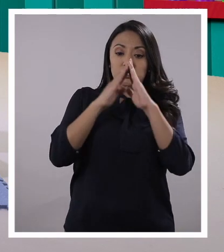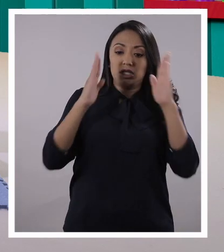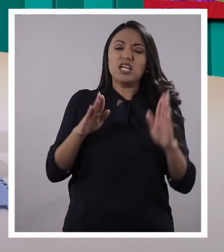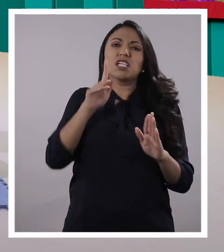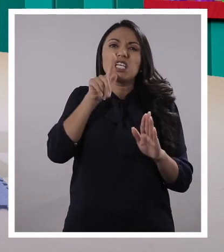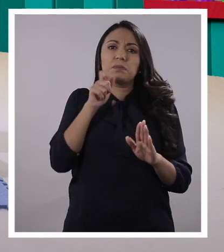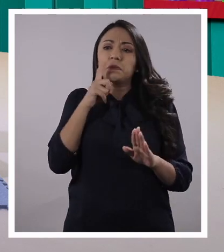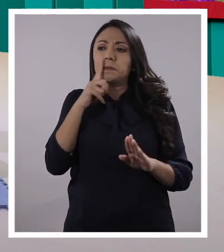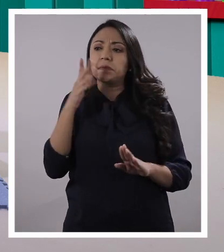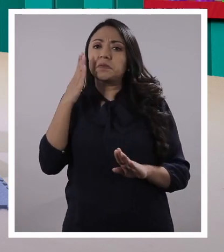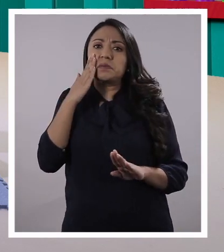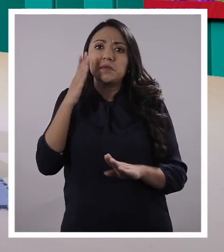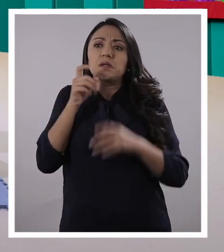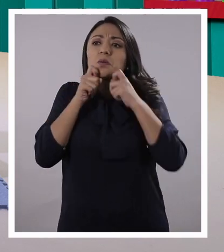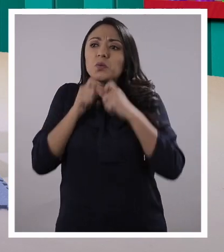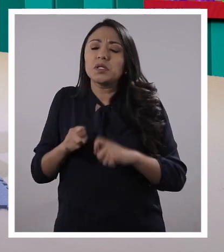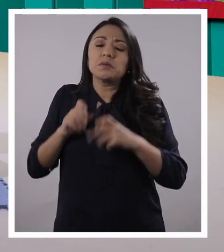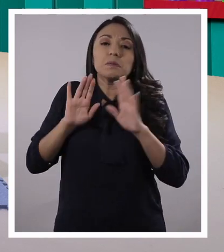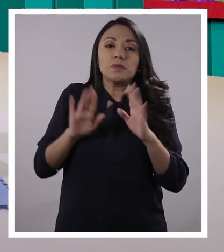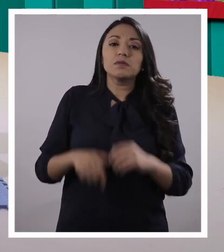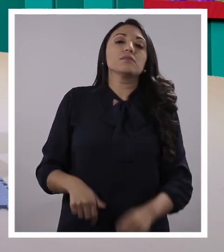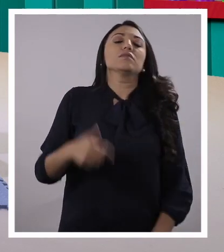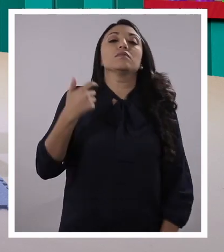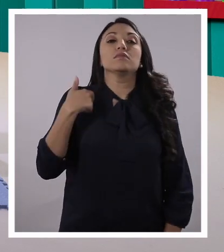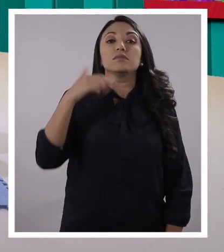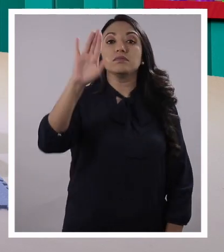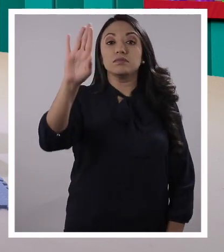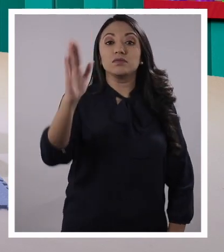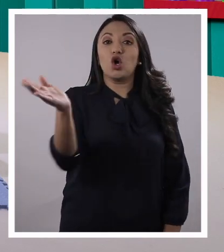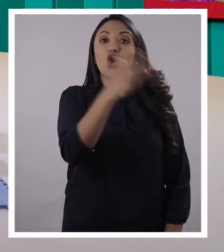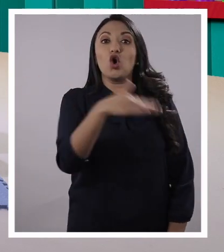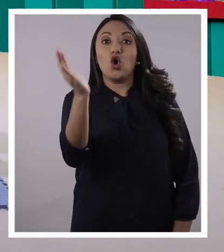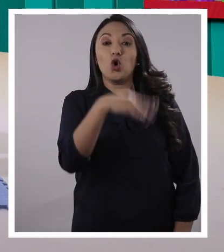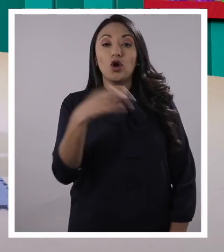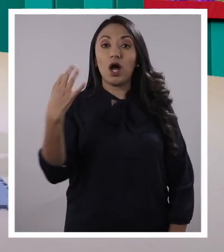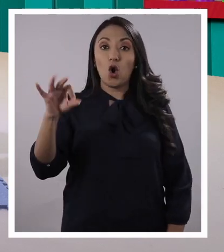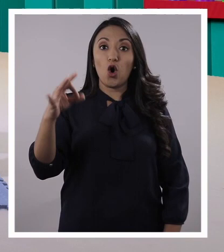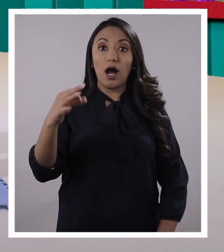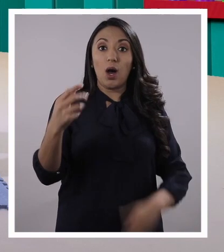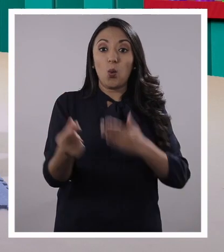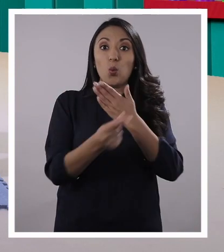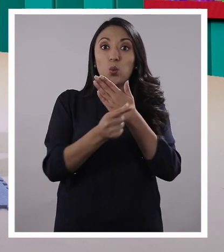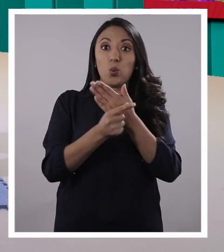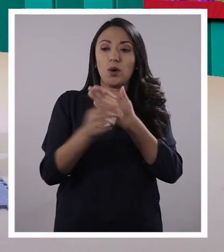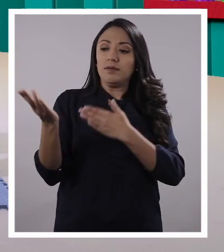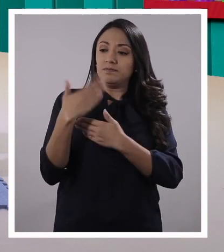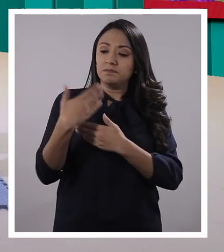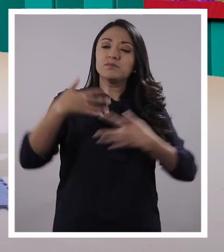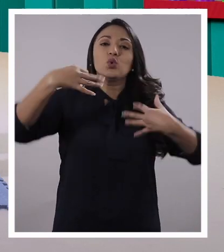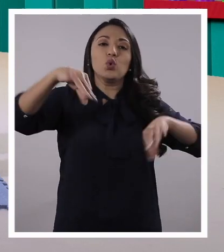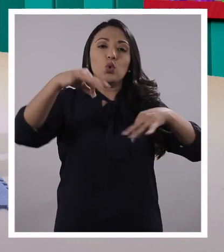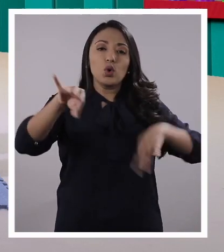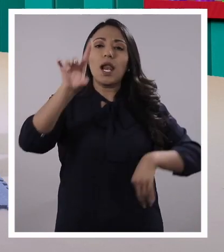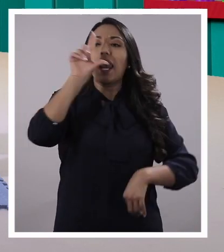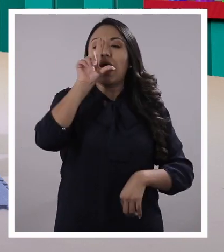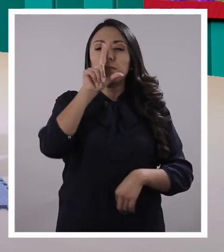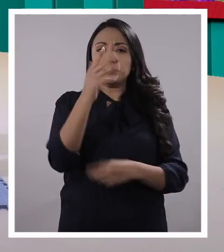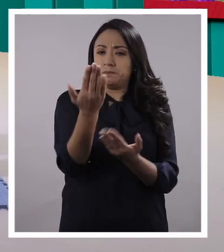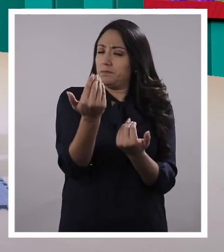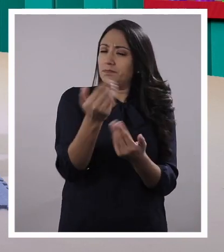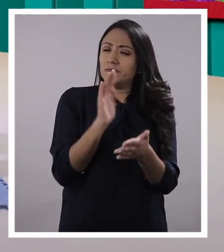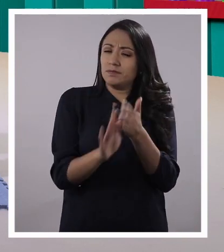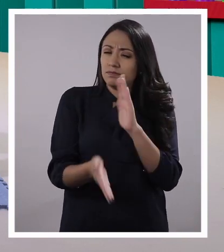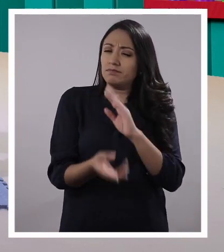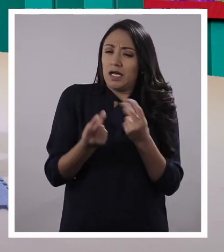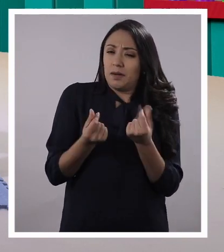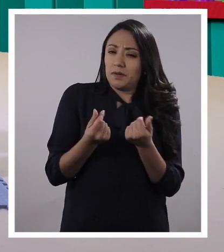¿Ya? Yo voy a pensar, Panchito, vamos a coger... Chicos, corran, vayan a traer su cuaderno, pueden traer hojitas, pueden traer sus lápices. Corran,